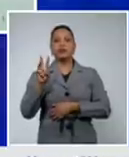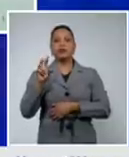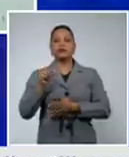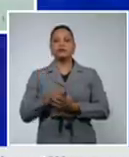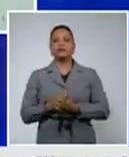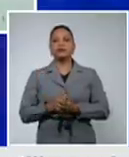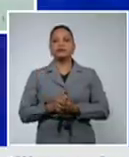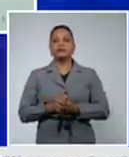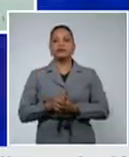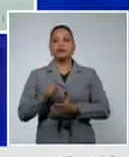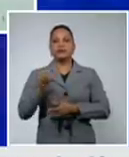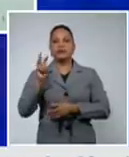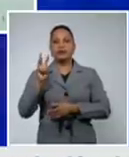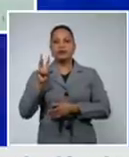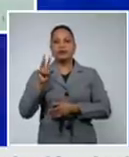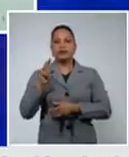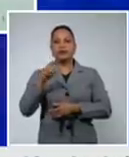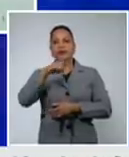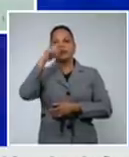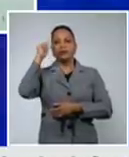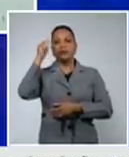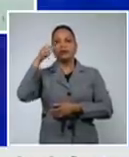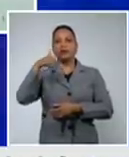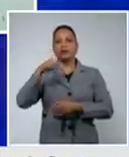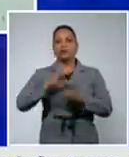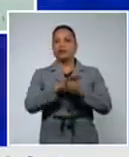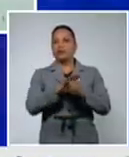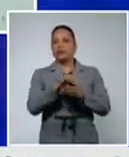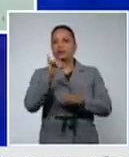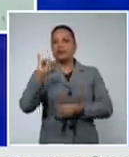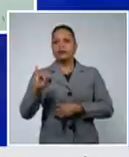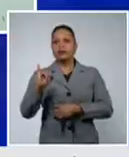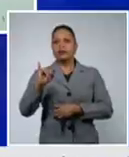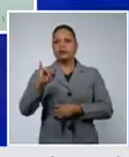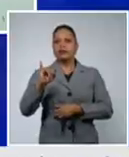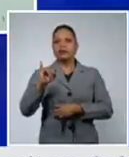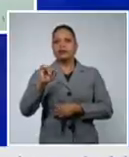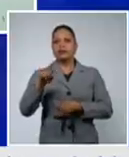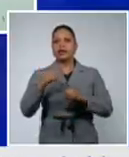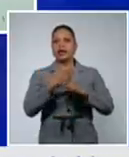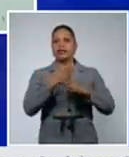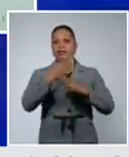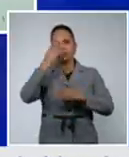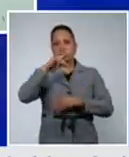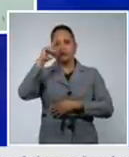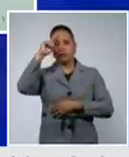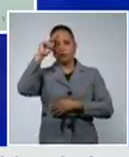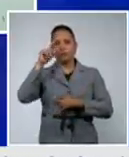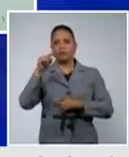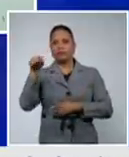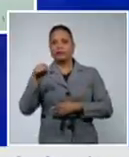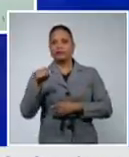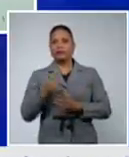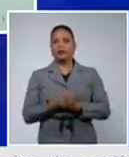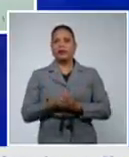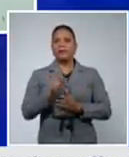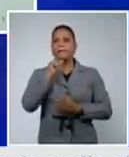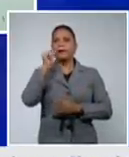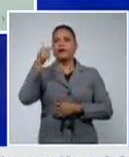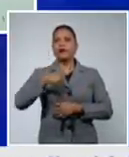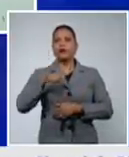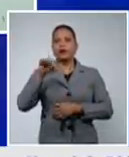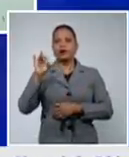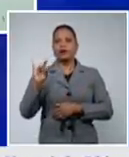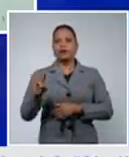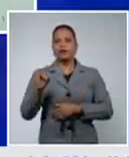6 Santa Cruz del Norte con 7 Bejucal 9 Jaruco 2 Quibicán 4 y San